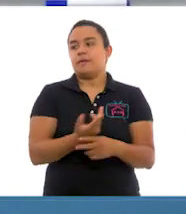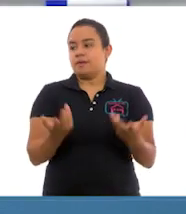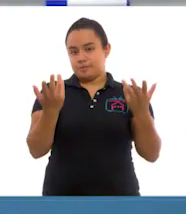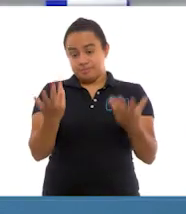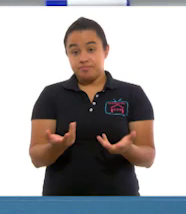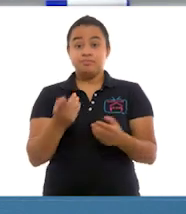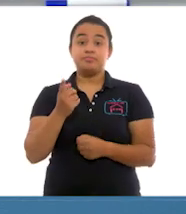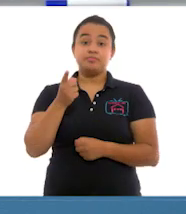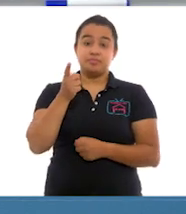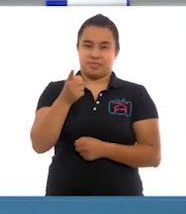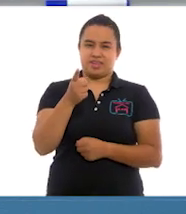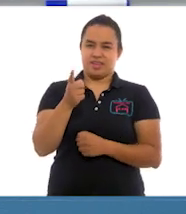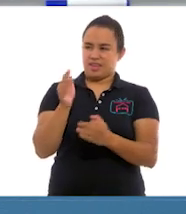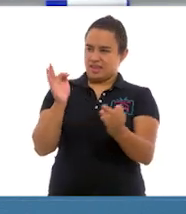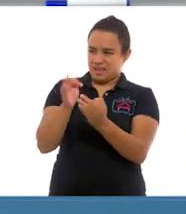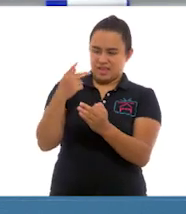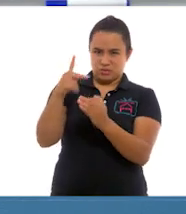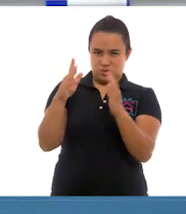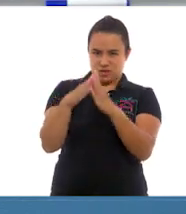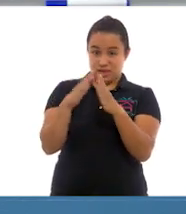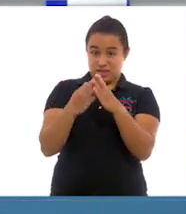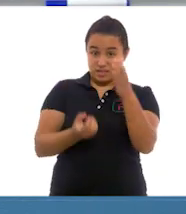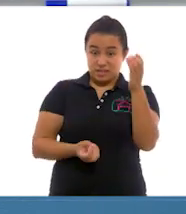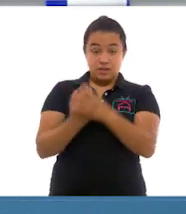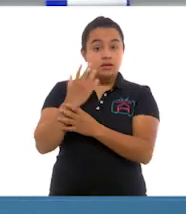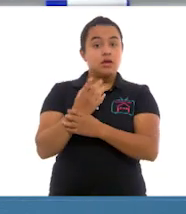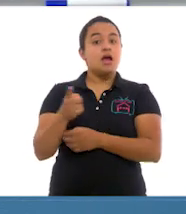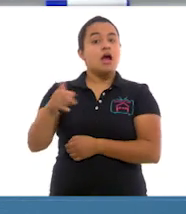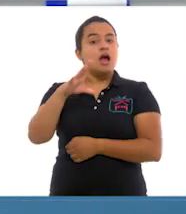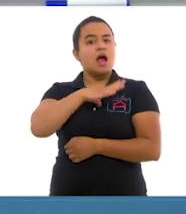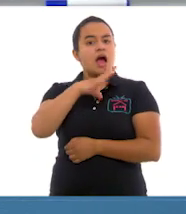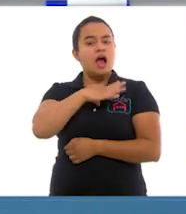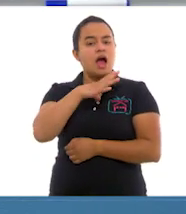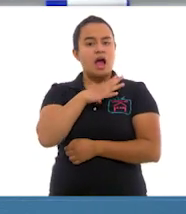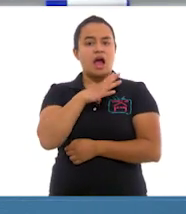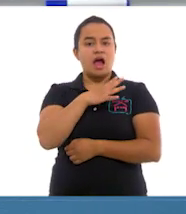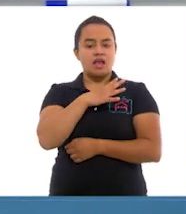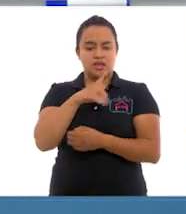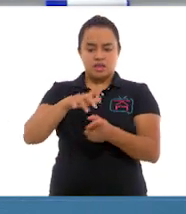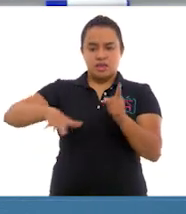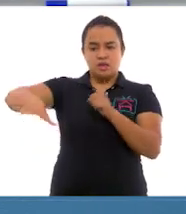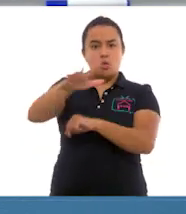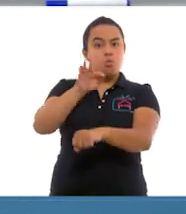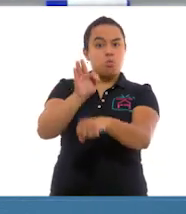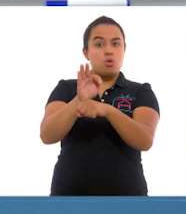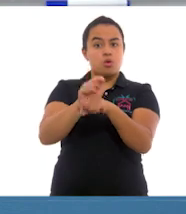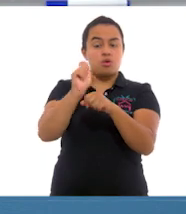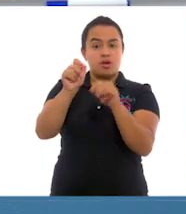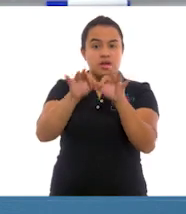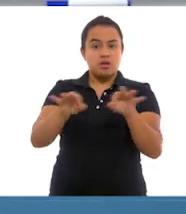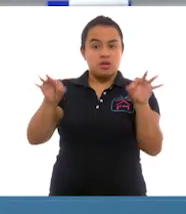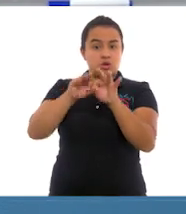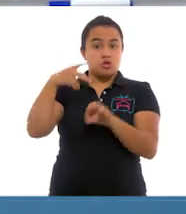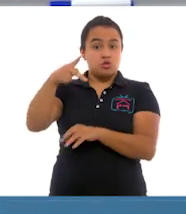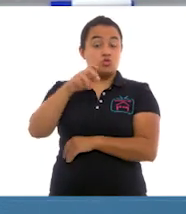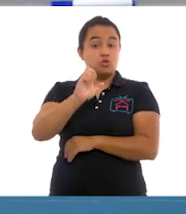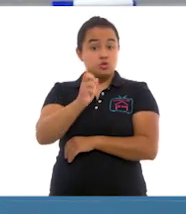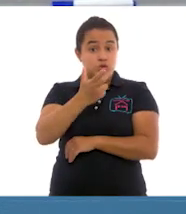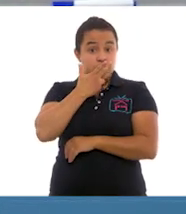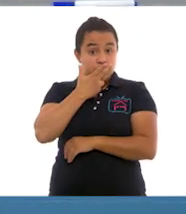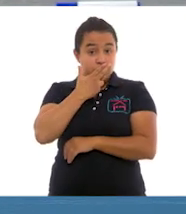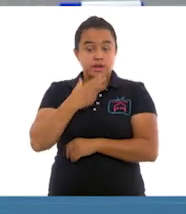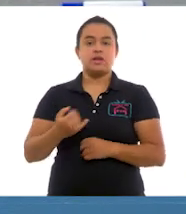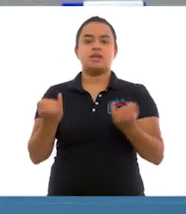que muy cerca de su nueva casa se encuentra un área protegida muy importante de Chihuahua y, claro,